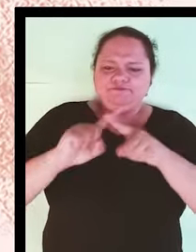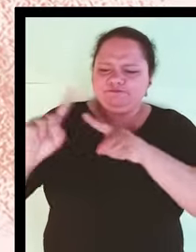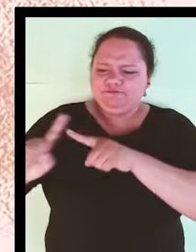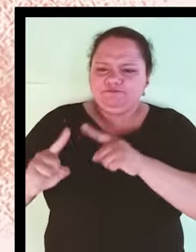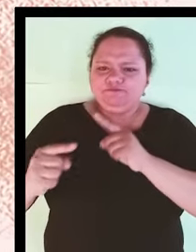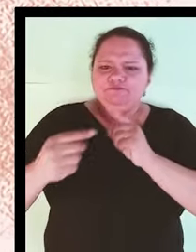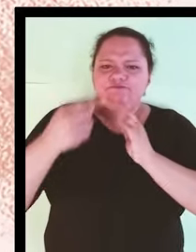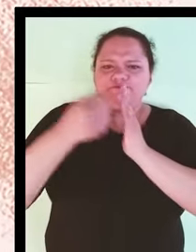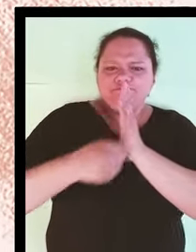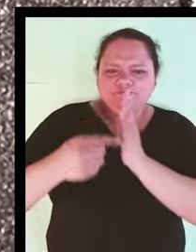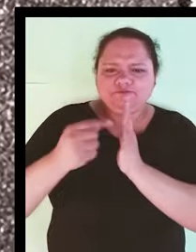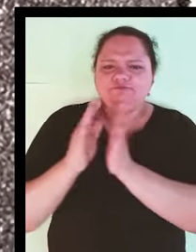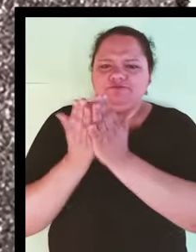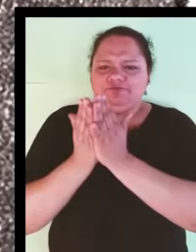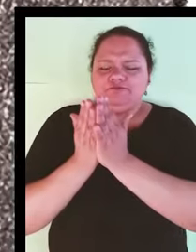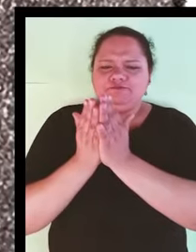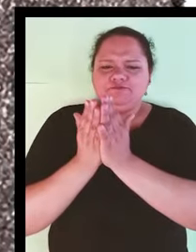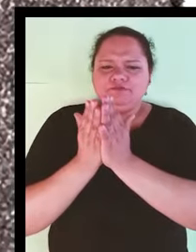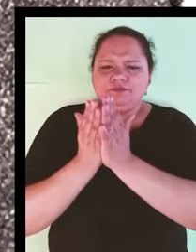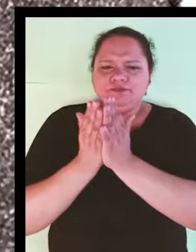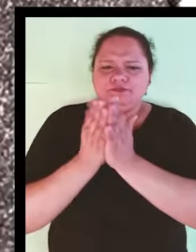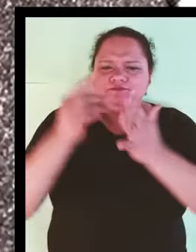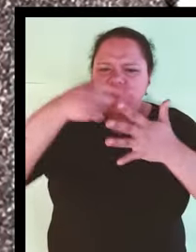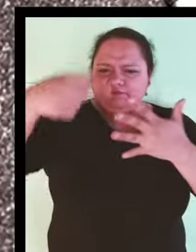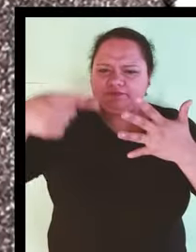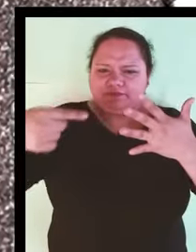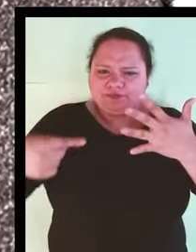editoriales y agencias publicitarias.